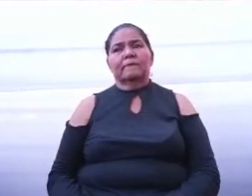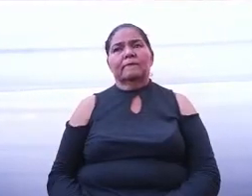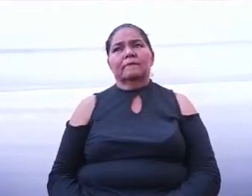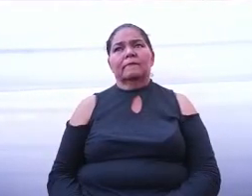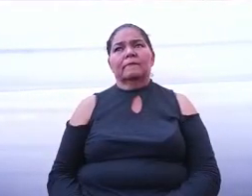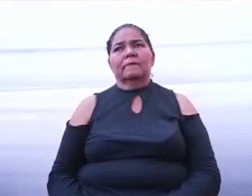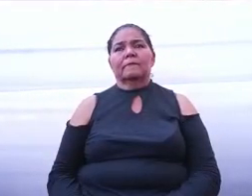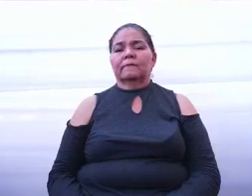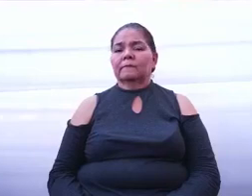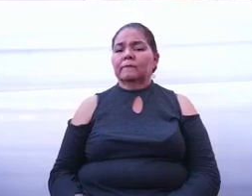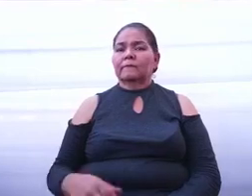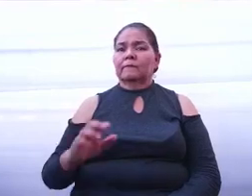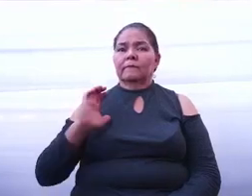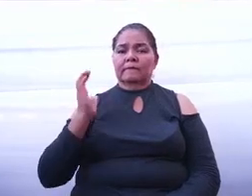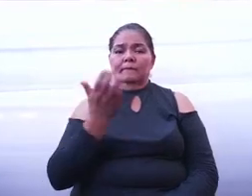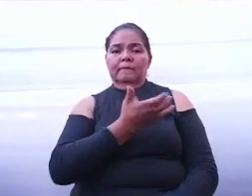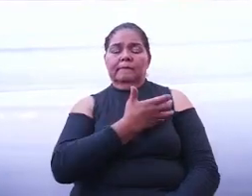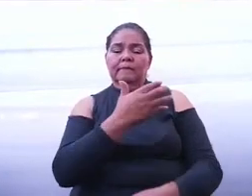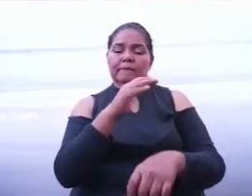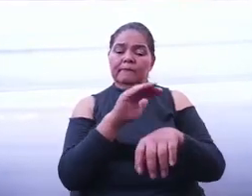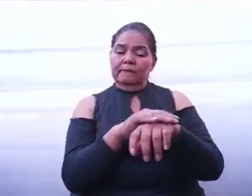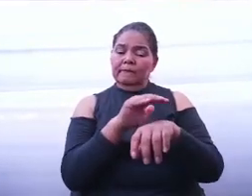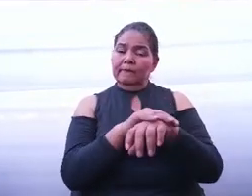Nuestra compañera Gisela